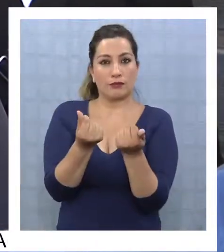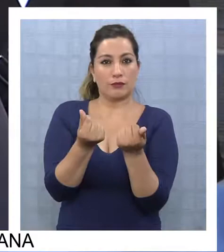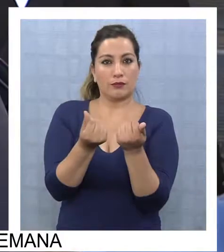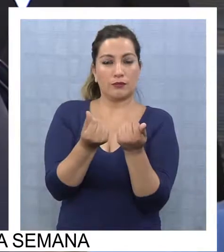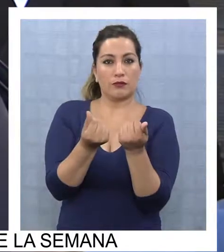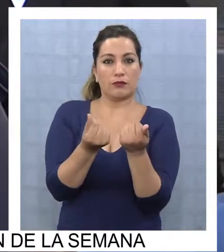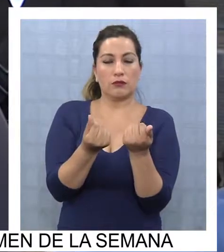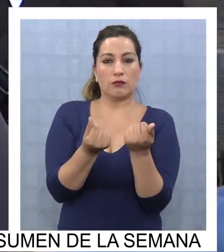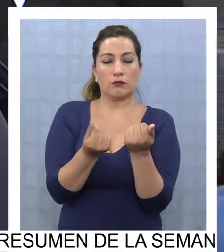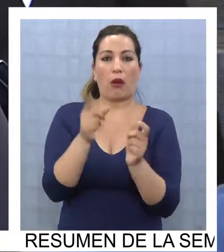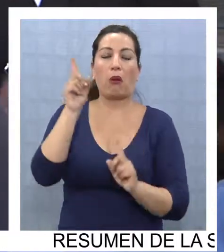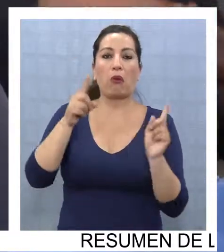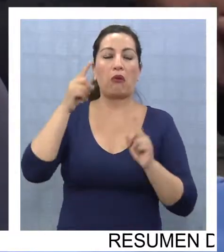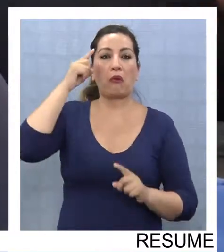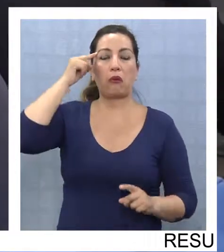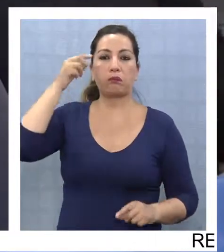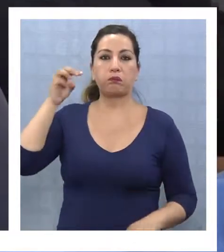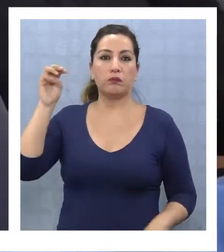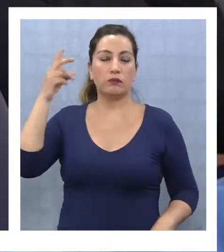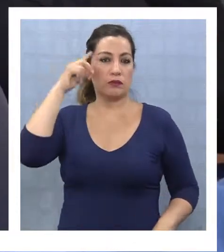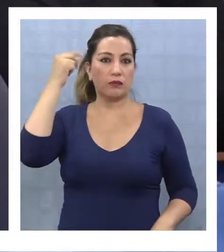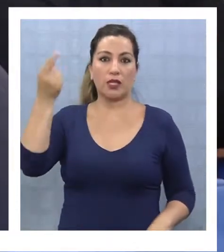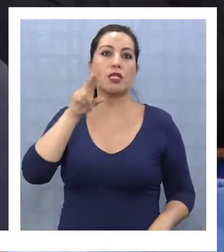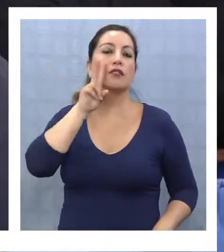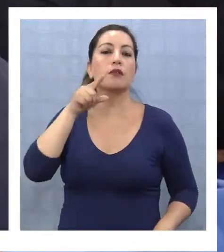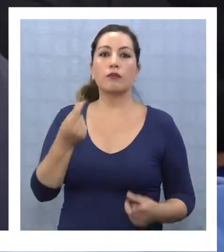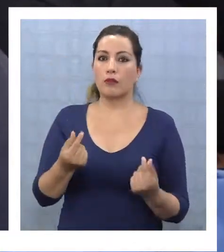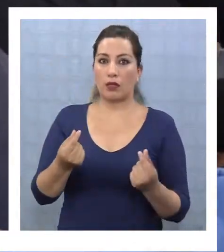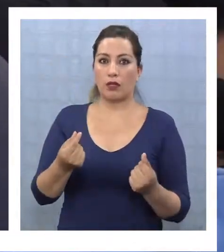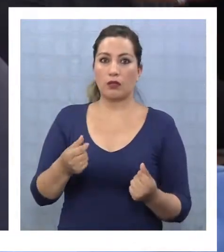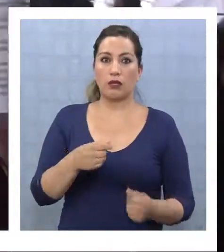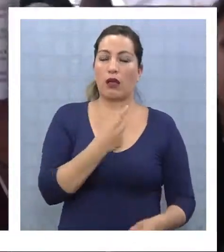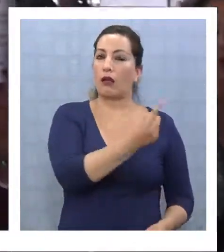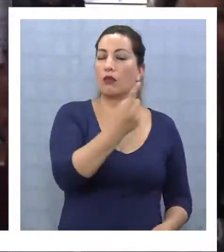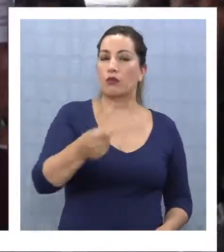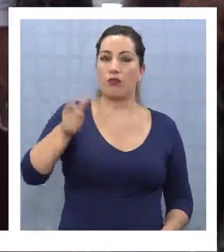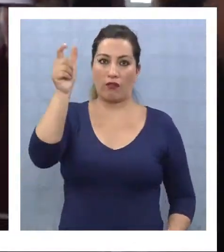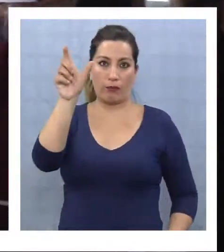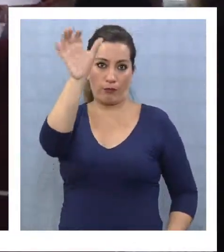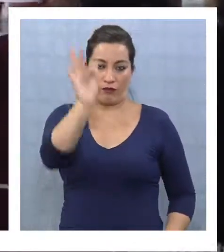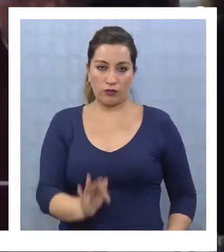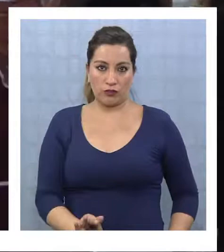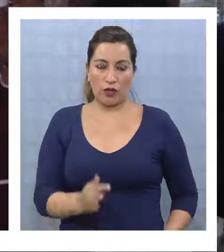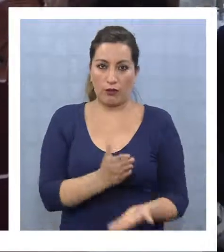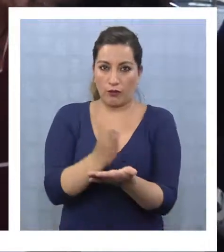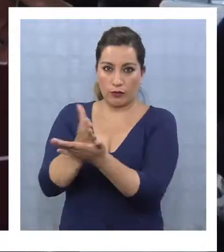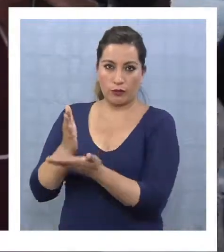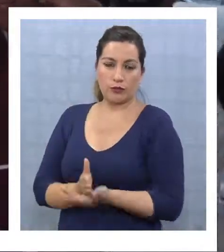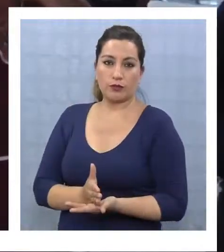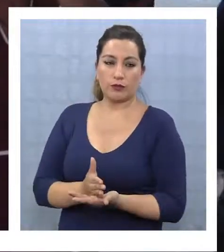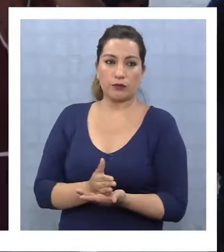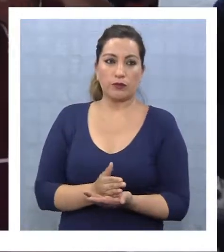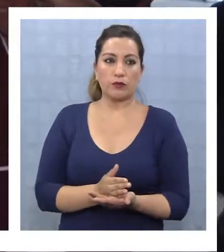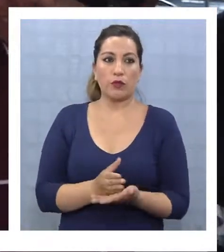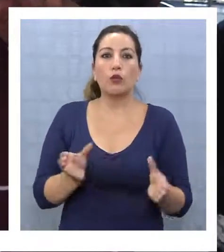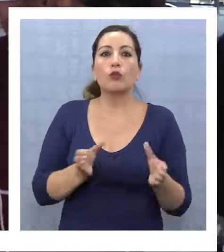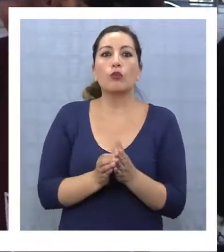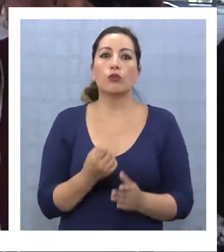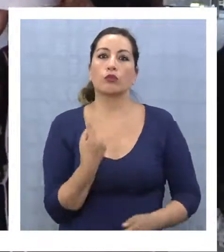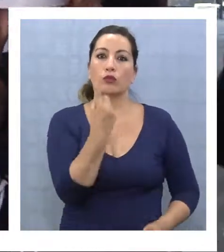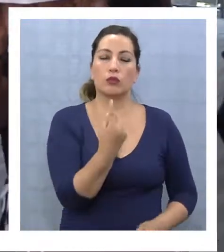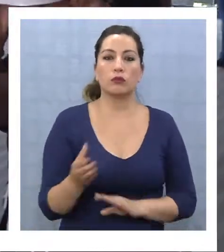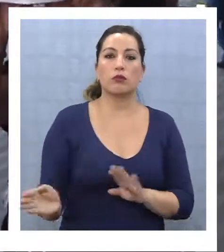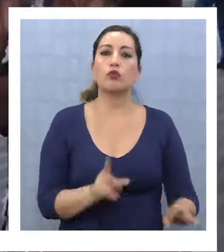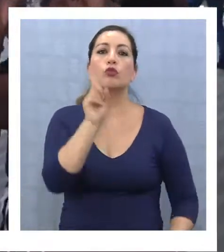porque se le ocurrieron arriba a dejarlo sin plata a todo el personal de los colegios, del sindicato número